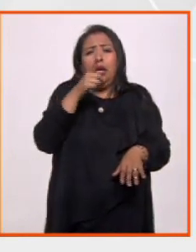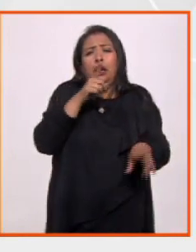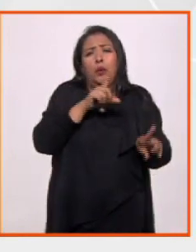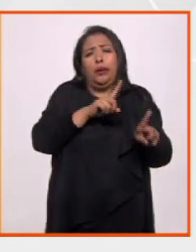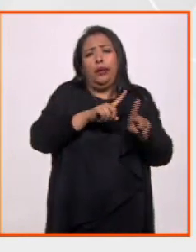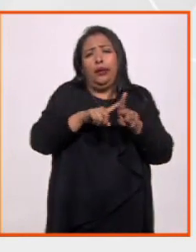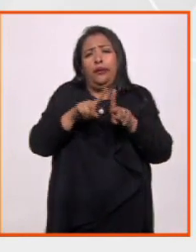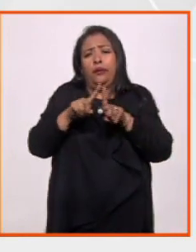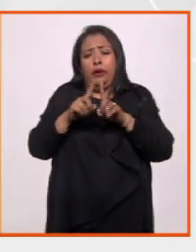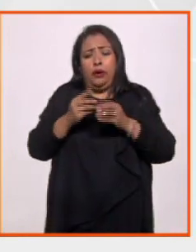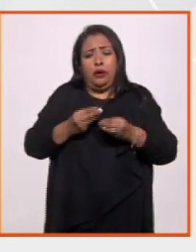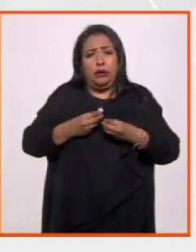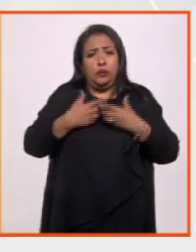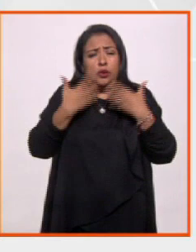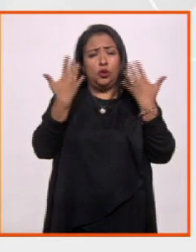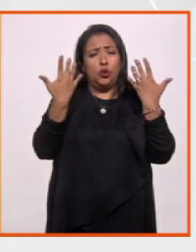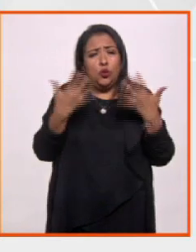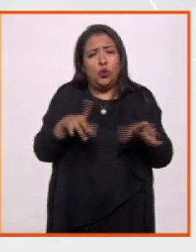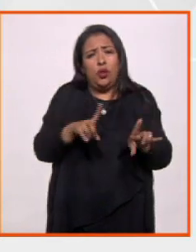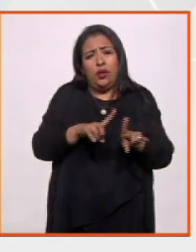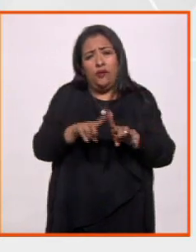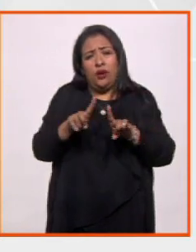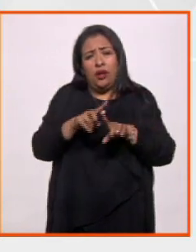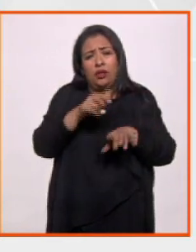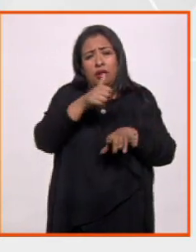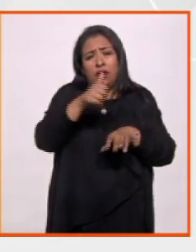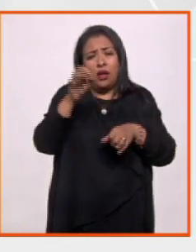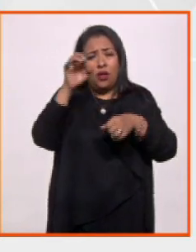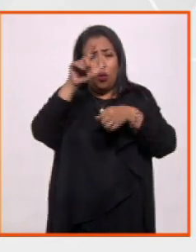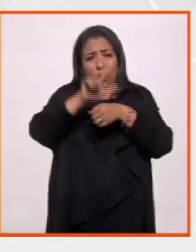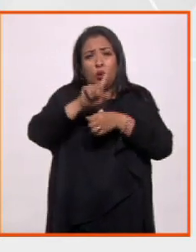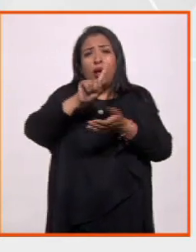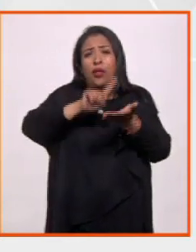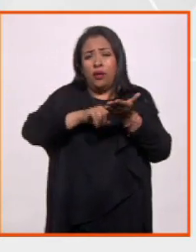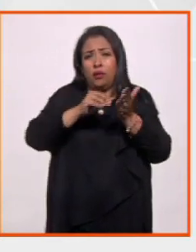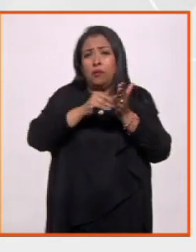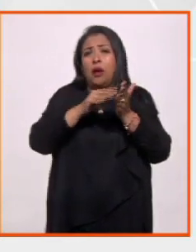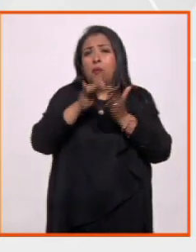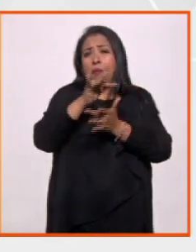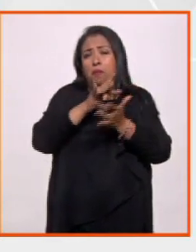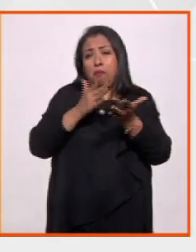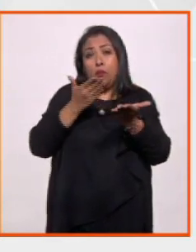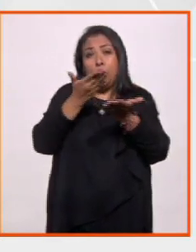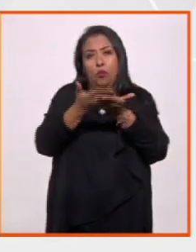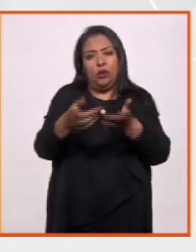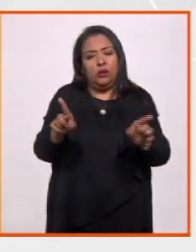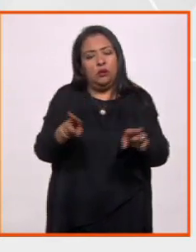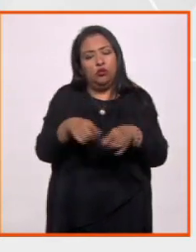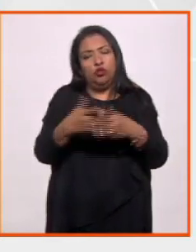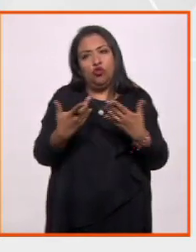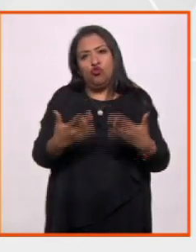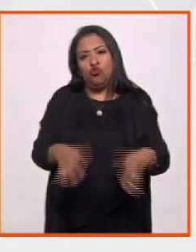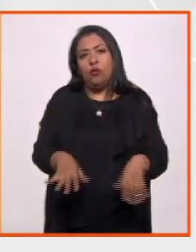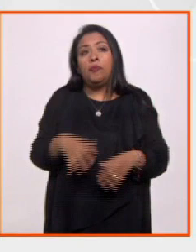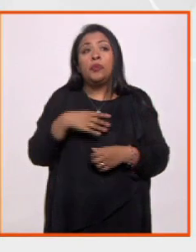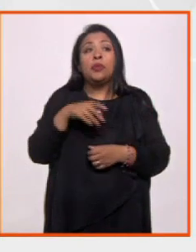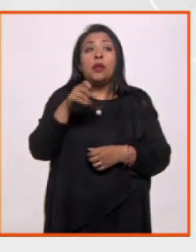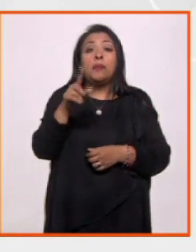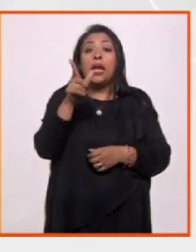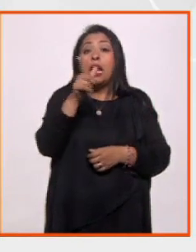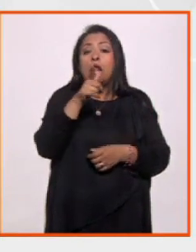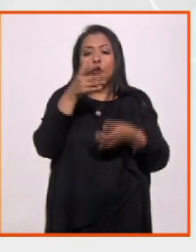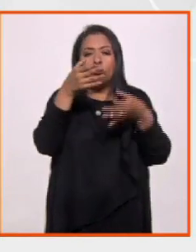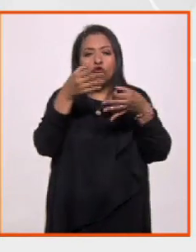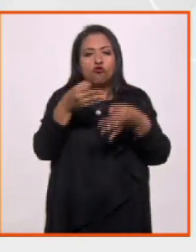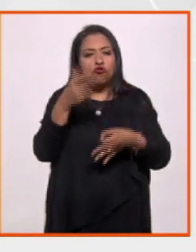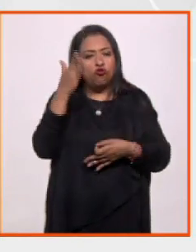riqueza de expresión con cada una de las culturas que están representadas en esta propuesta musical. Además, las lenguas